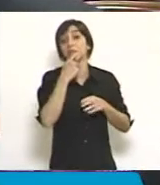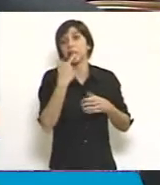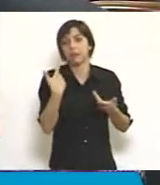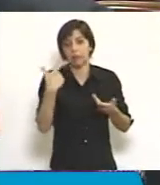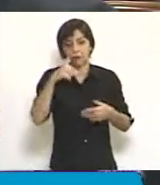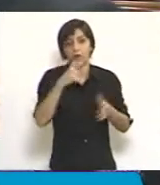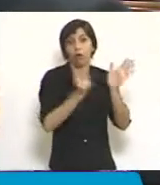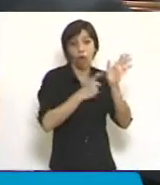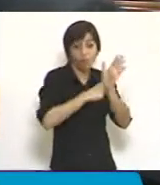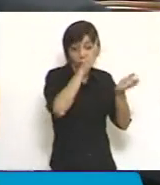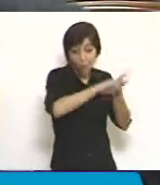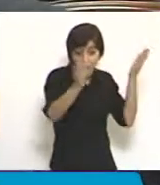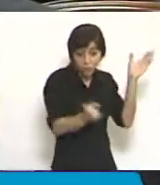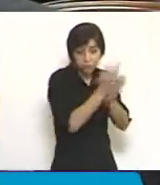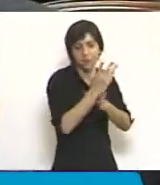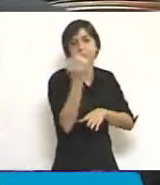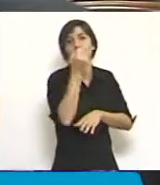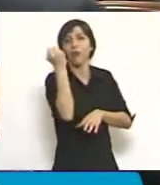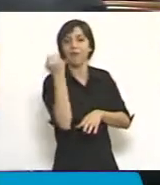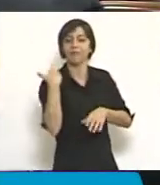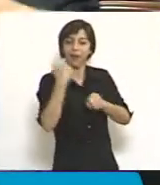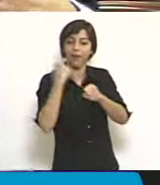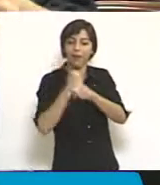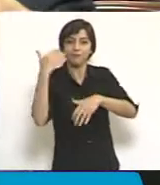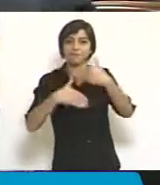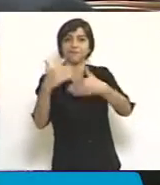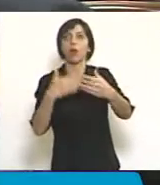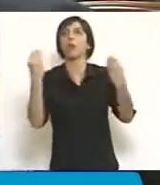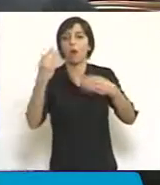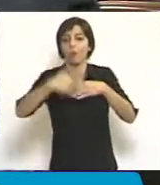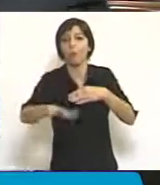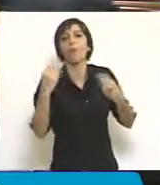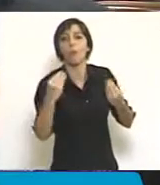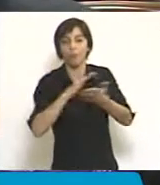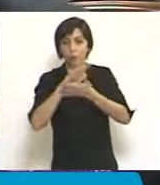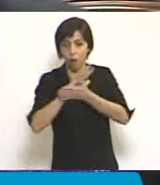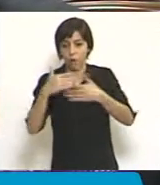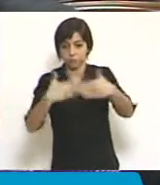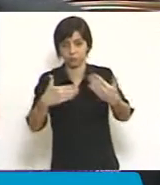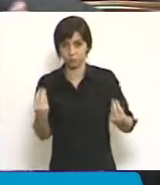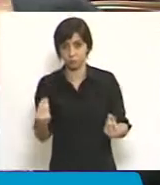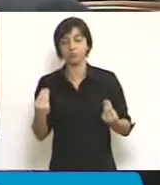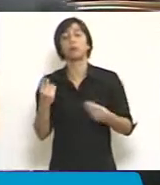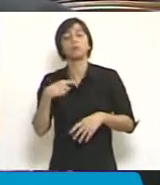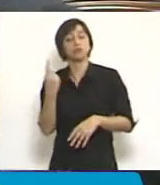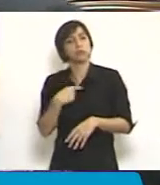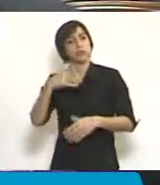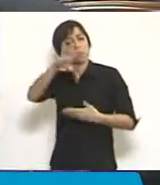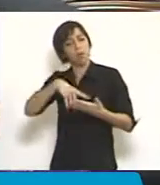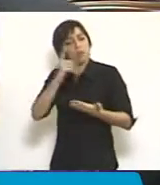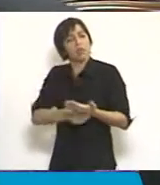implementación. Como no encontramos eco para los cambios que hicimos en el dictamen, decirles lo que nos parecía, en nuestra opinión, debería ser,